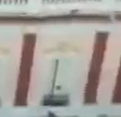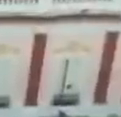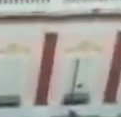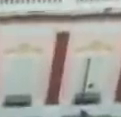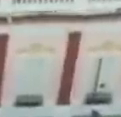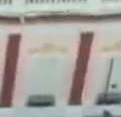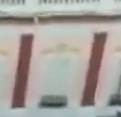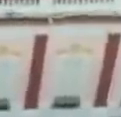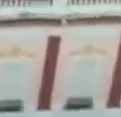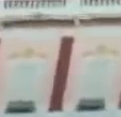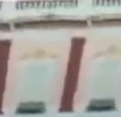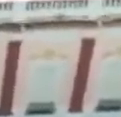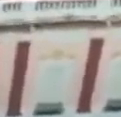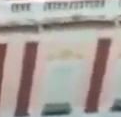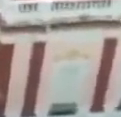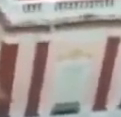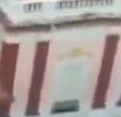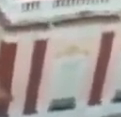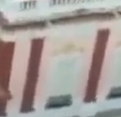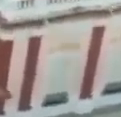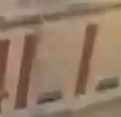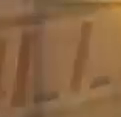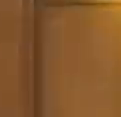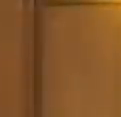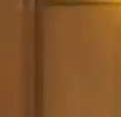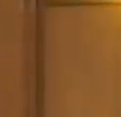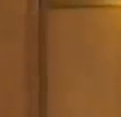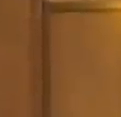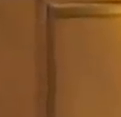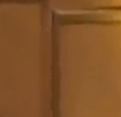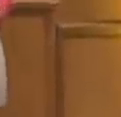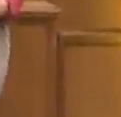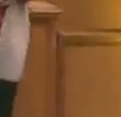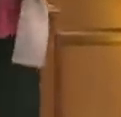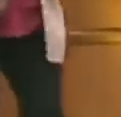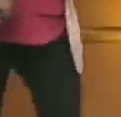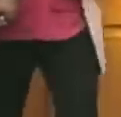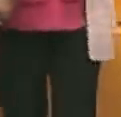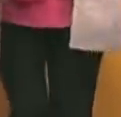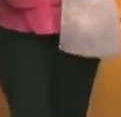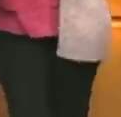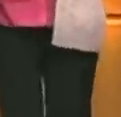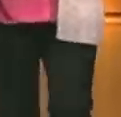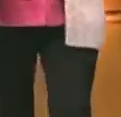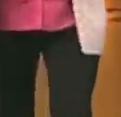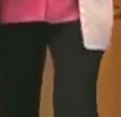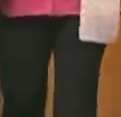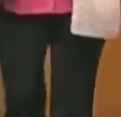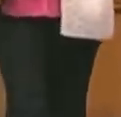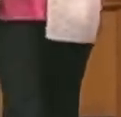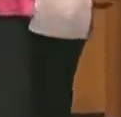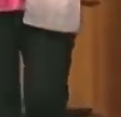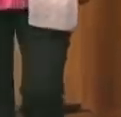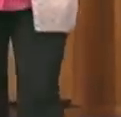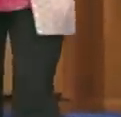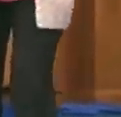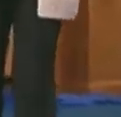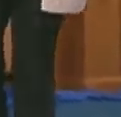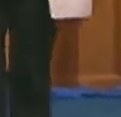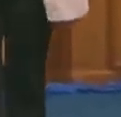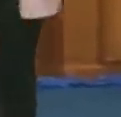Palacio de Miraflores, el ciudadano Nicolás Maduro Moros, presidente constitucional de la República